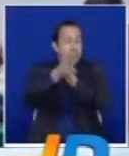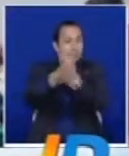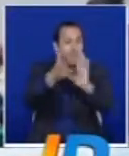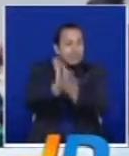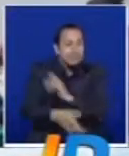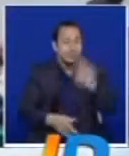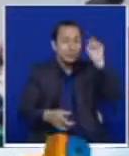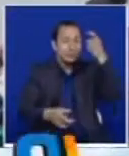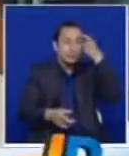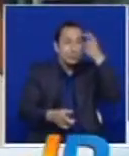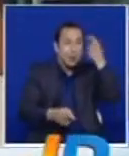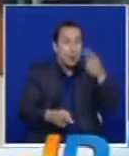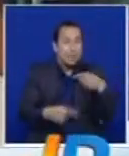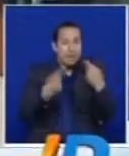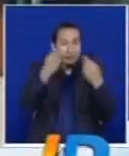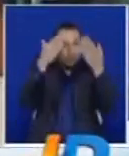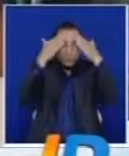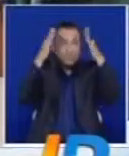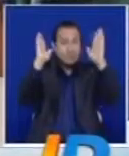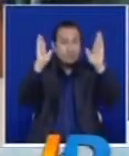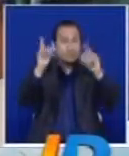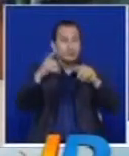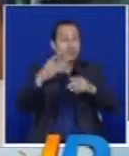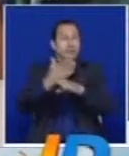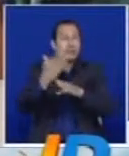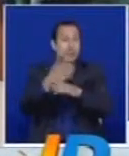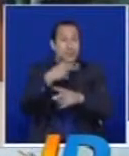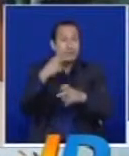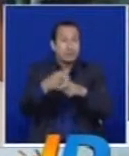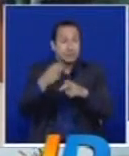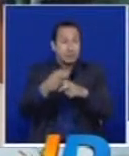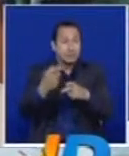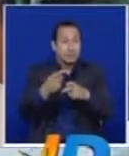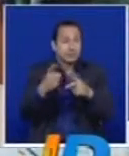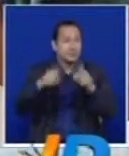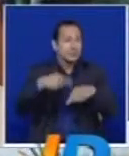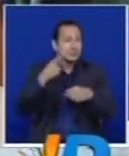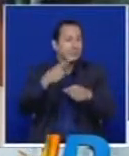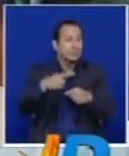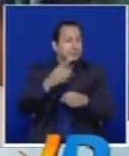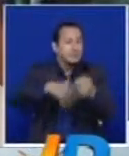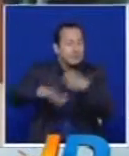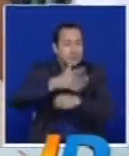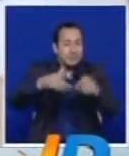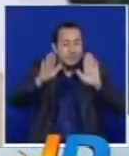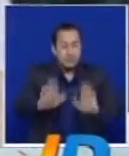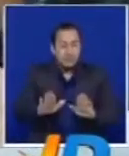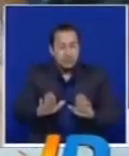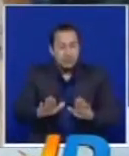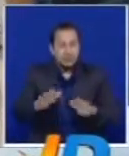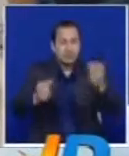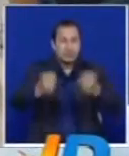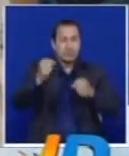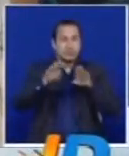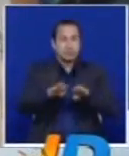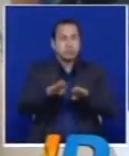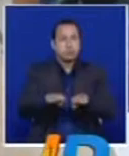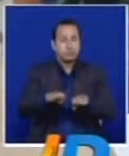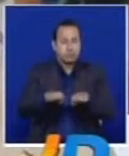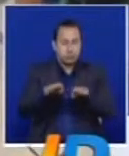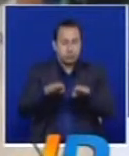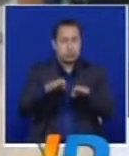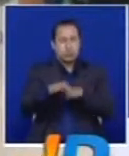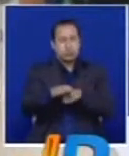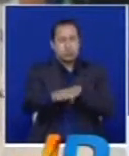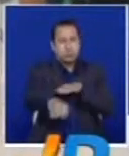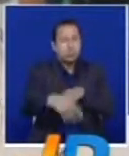durante años los aquejan. Muchas dificultades, sobre todo porque hubo el momento de paro que también nos quitó oportunidades de poder nosotros llegar directamente. Lo